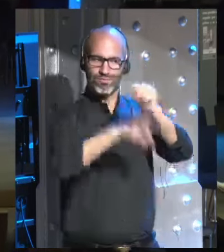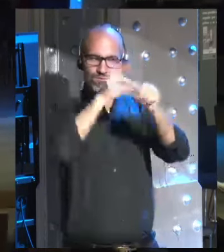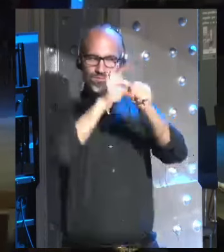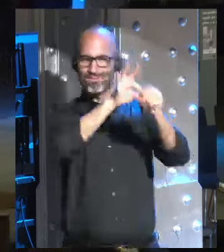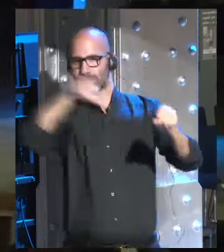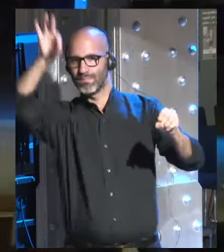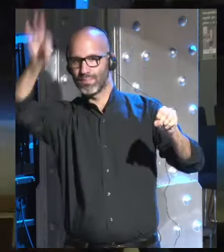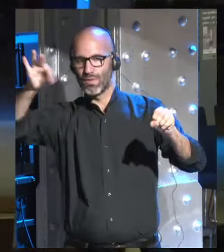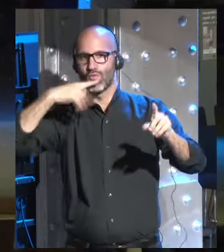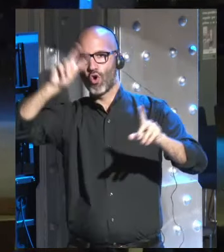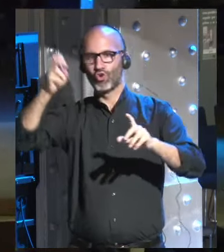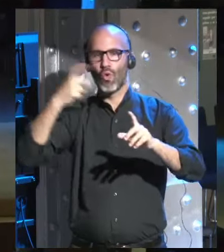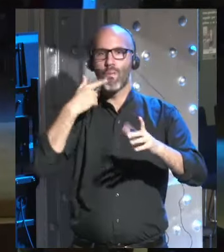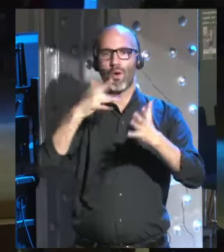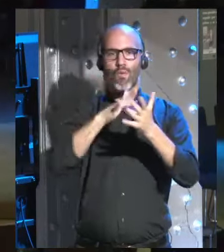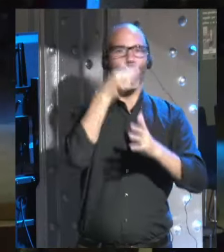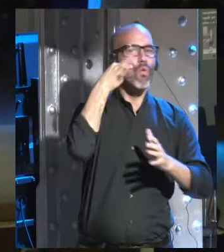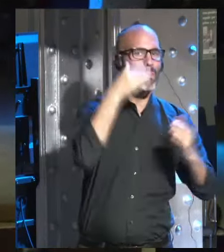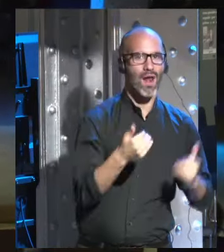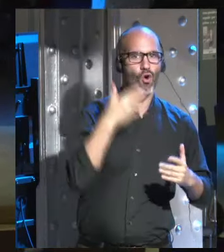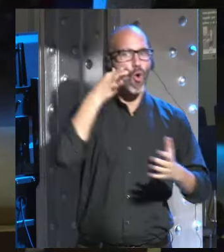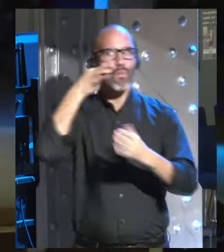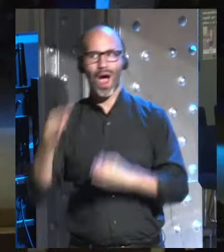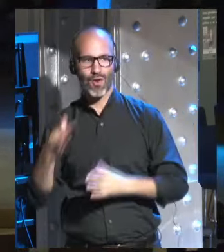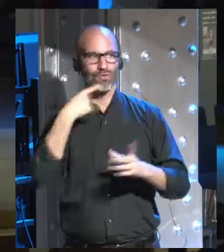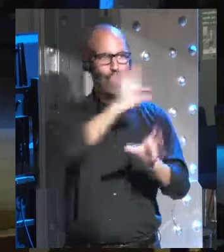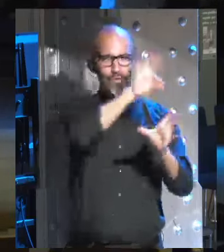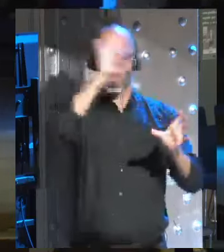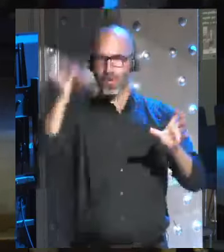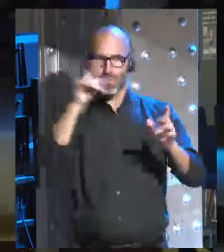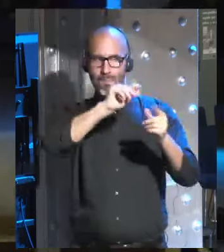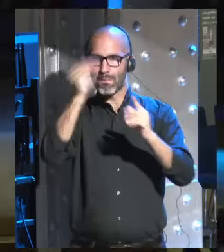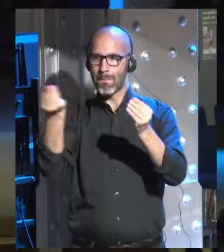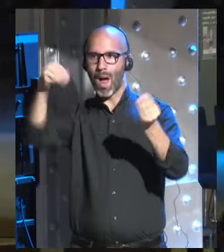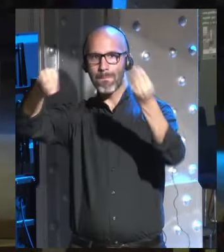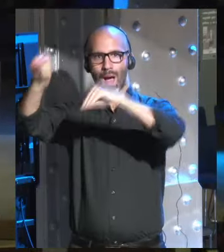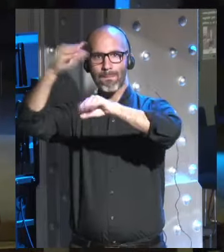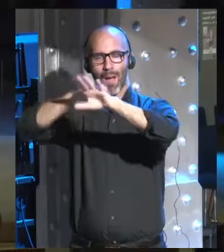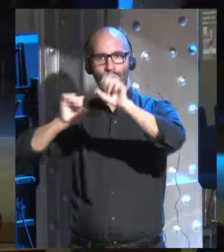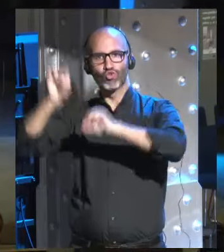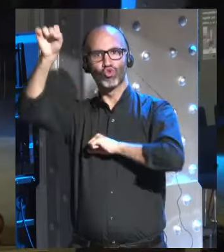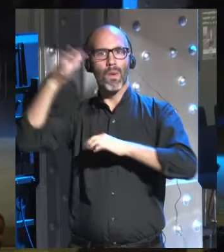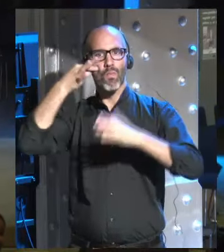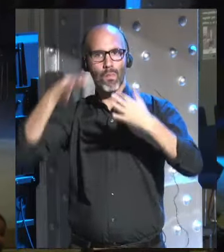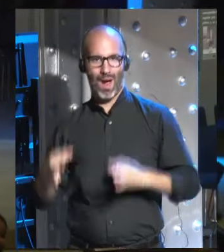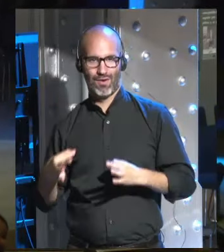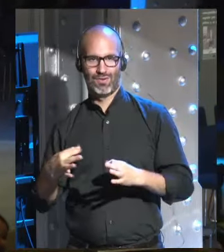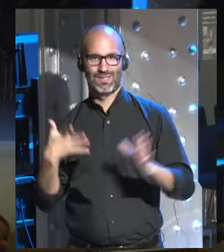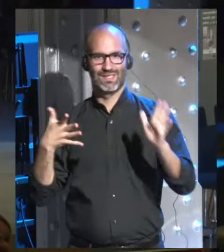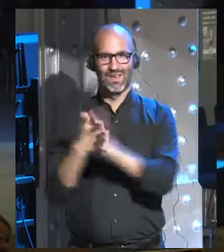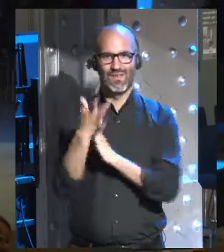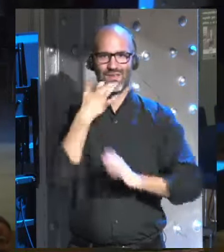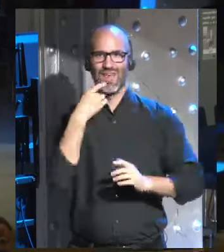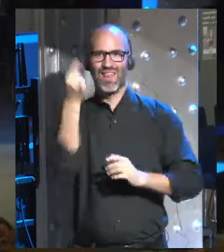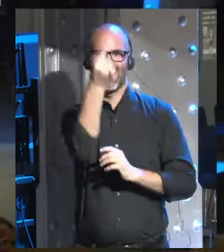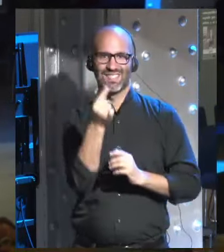el concepto principal, el concepto fundamental es sustituir ese mecanismo de la selección natural con el diseño